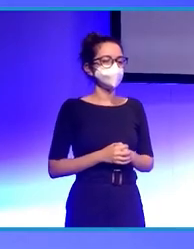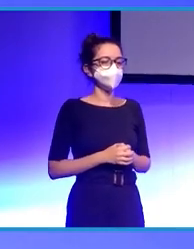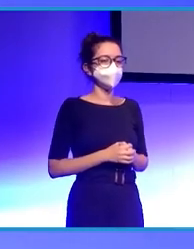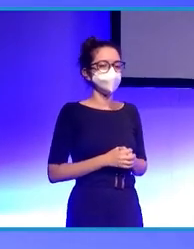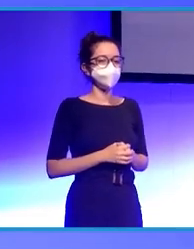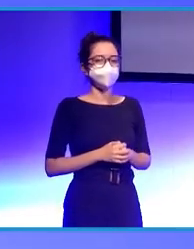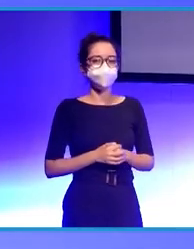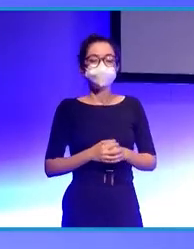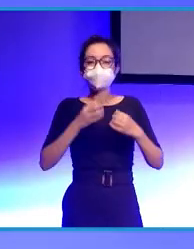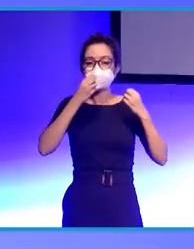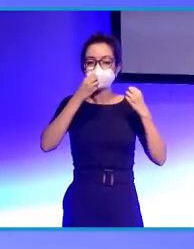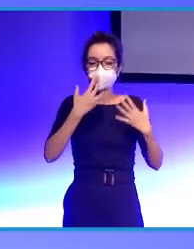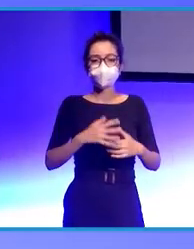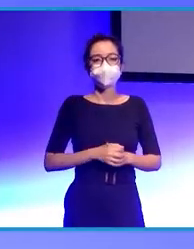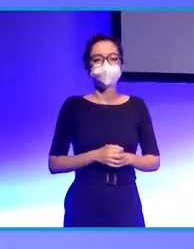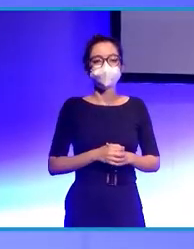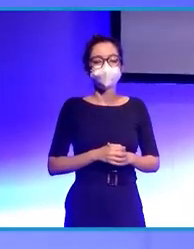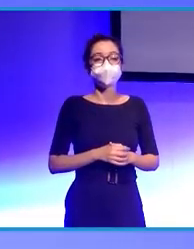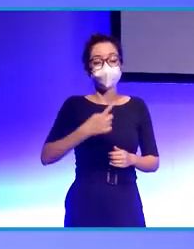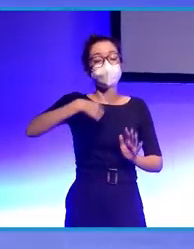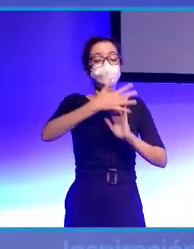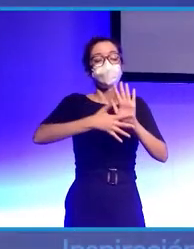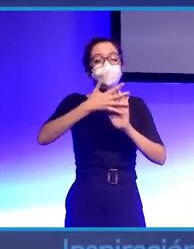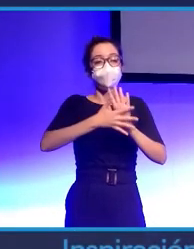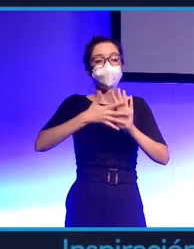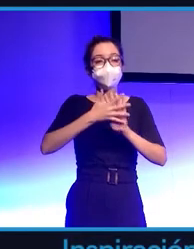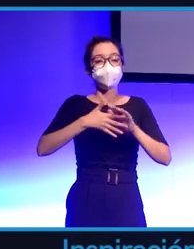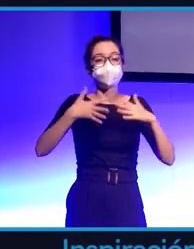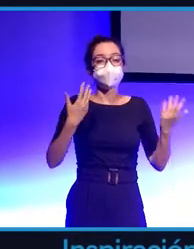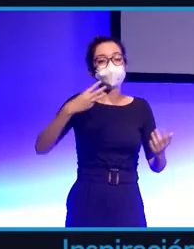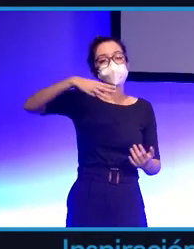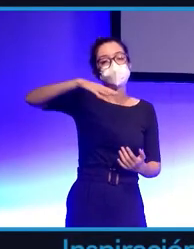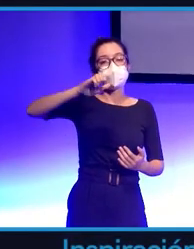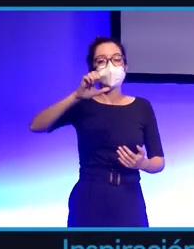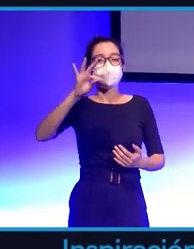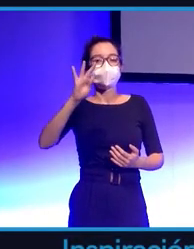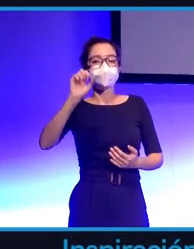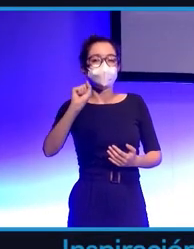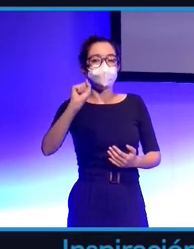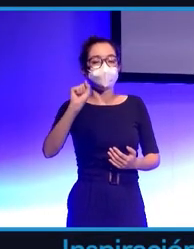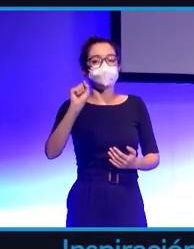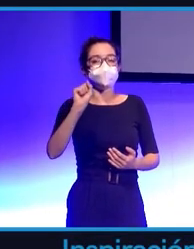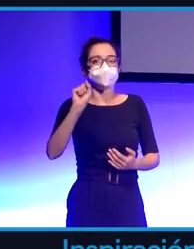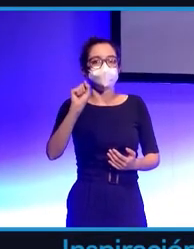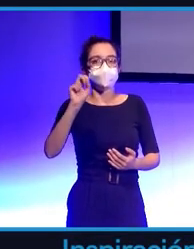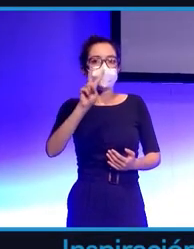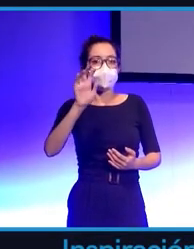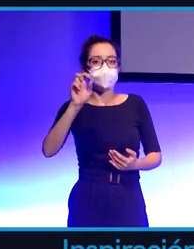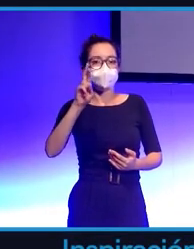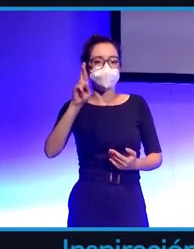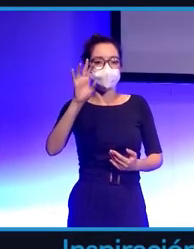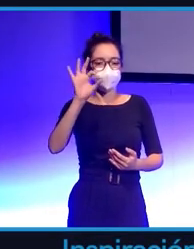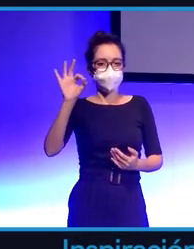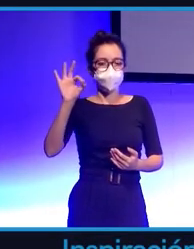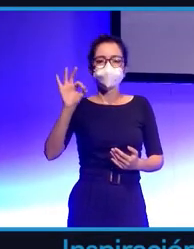Bueno, vamos a hablar hoy mucho de esta palabra que es metaverso, que lo estaréis escuchando mucho en los medios. Está en boca de todos ahora mismo,